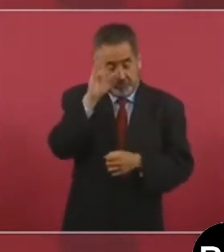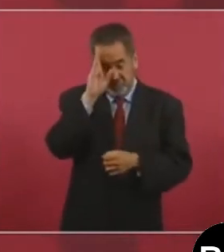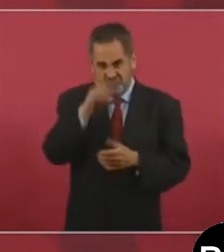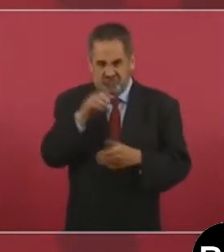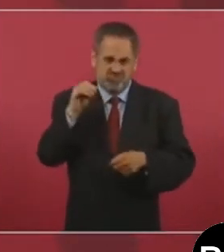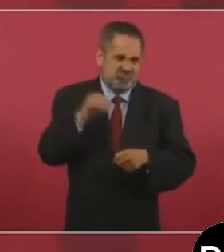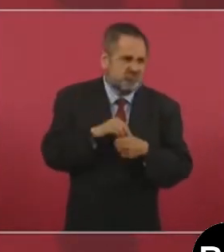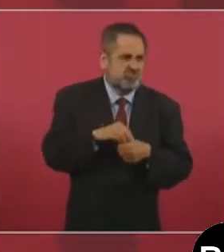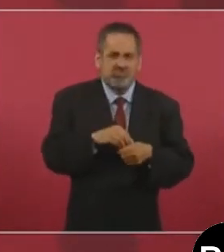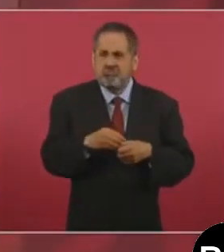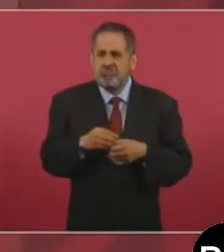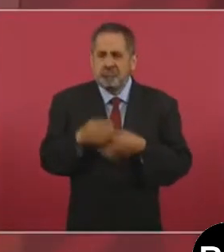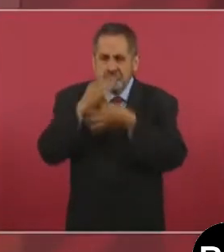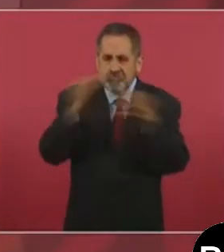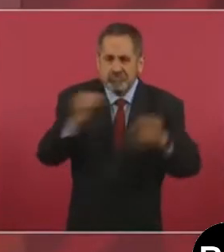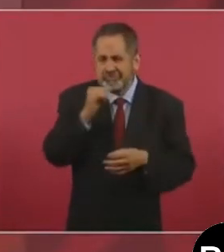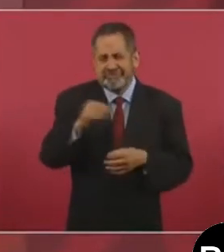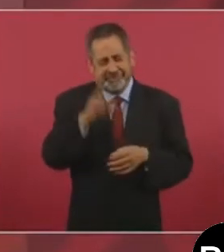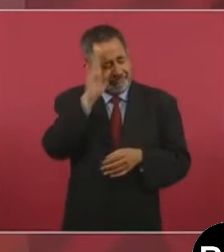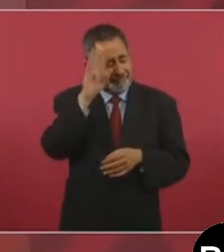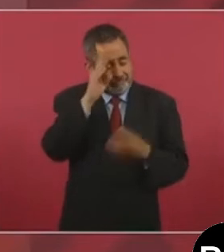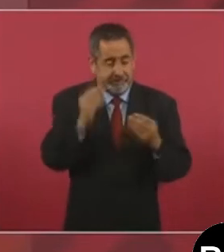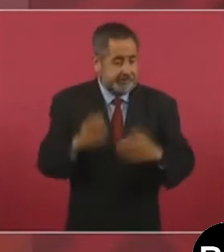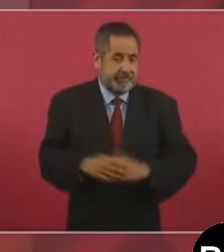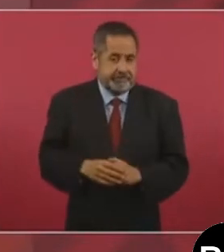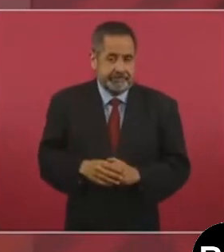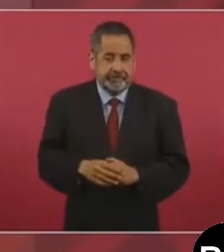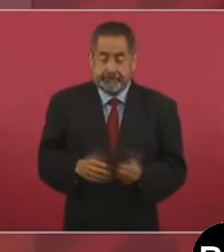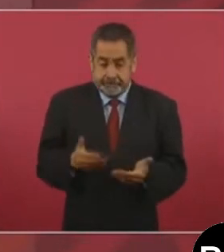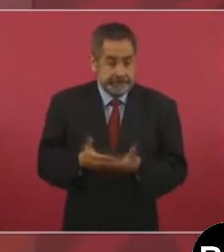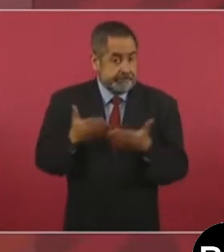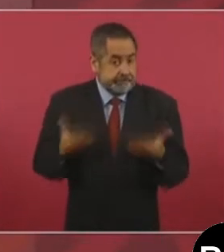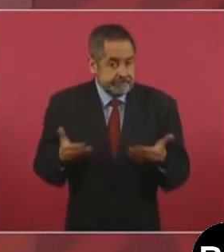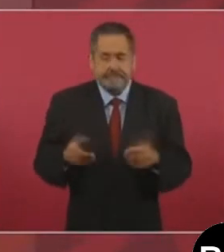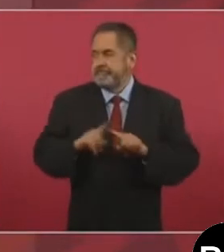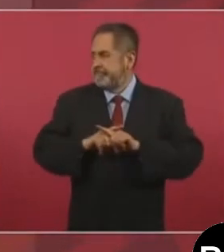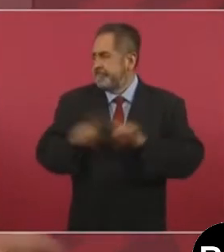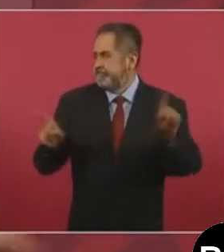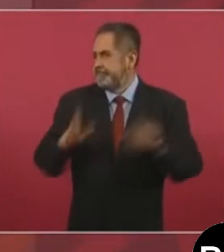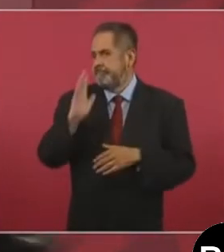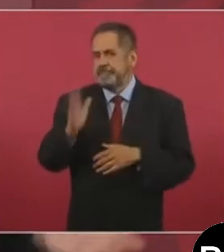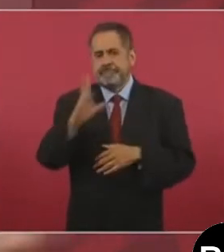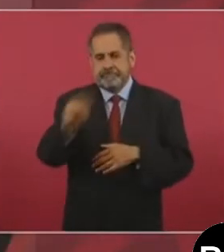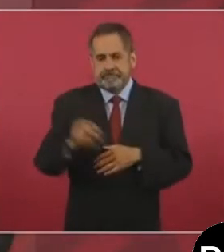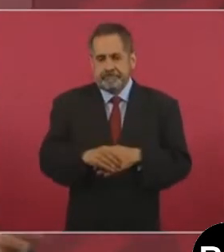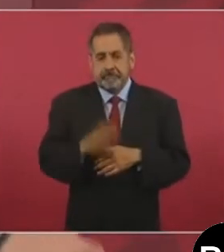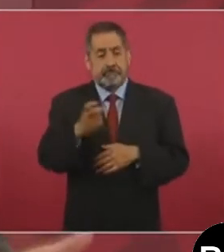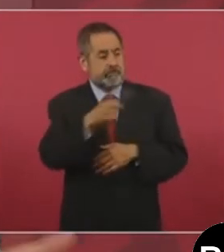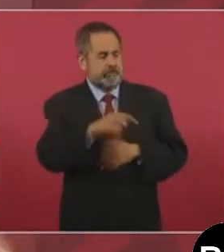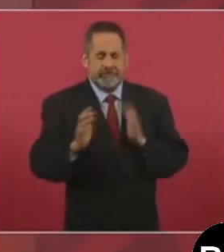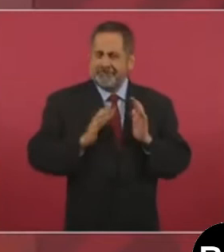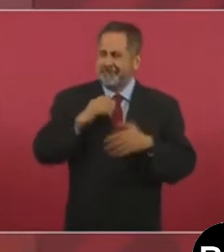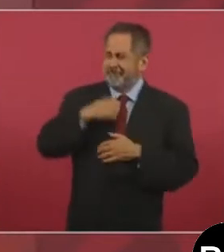ahora ya no, por eso están desconcertados.